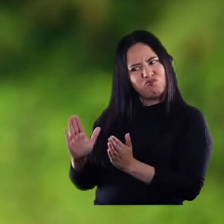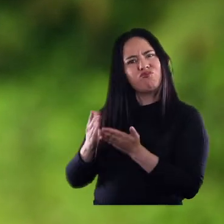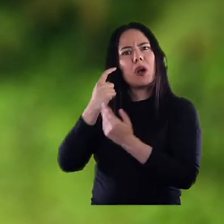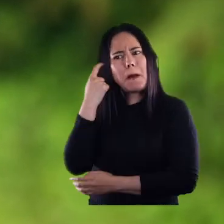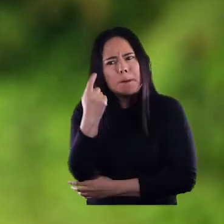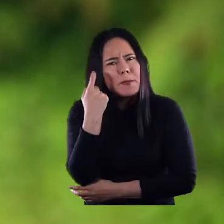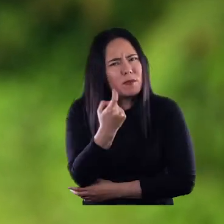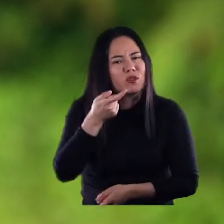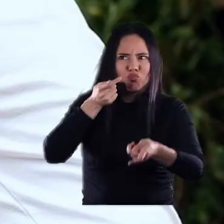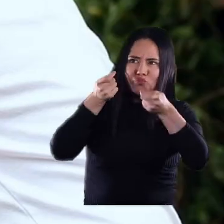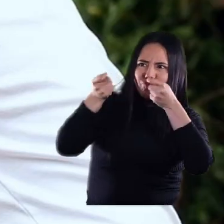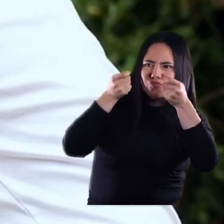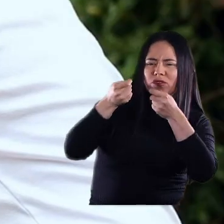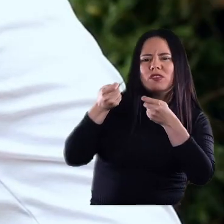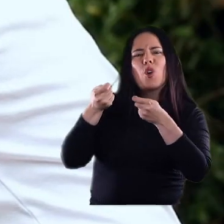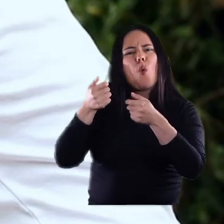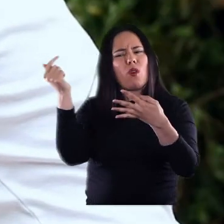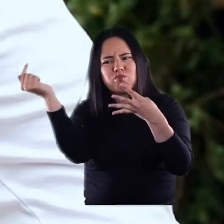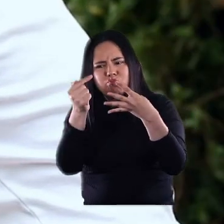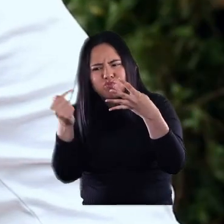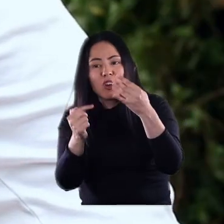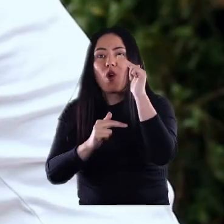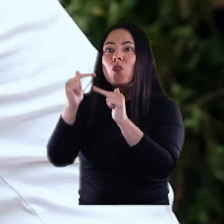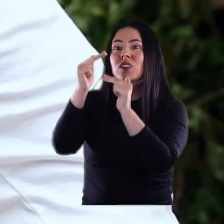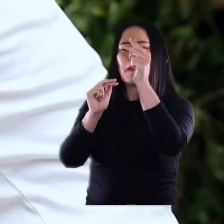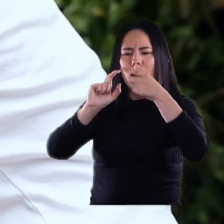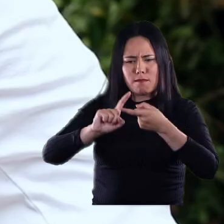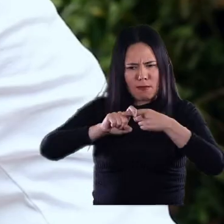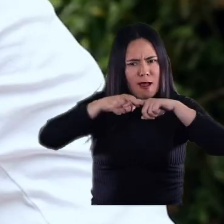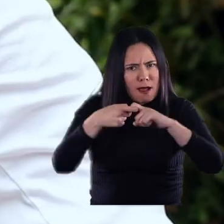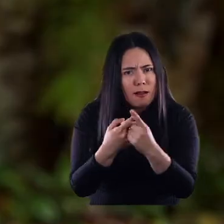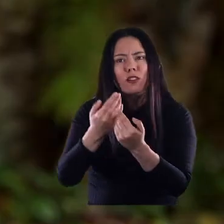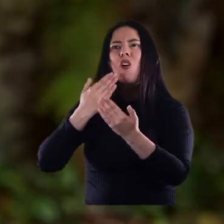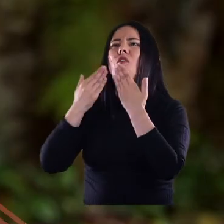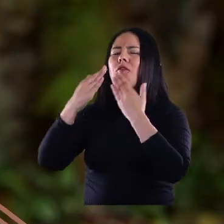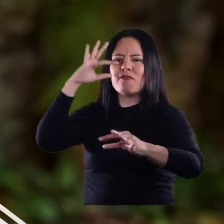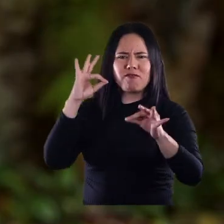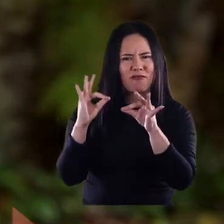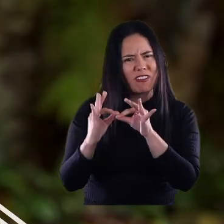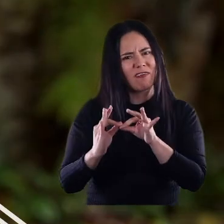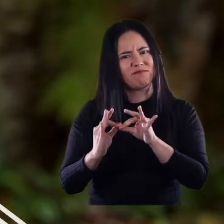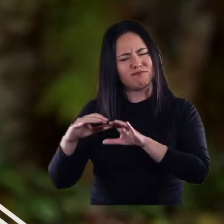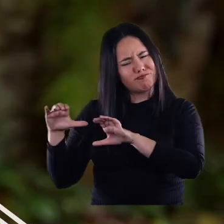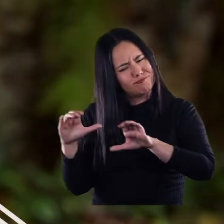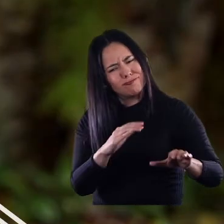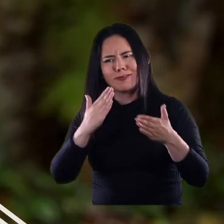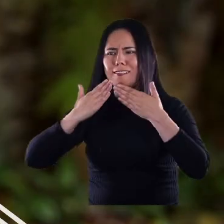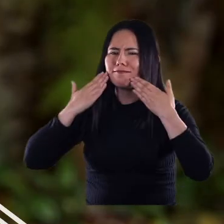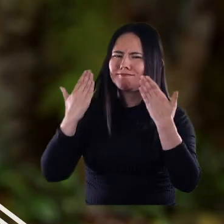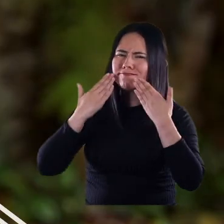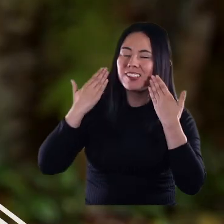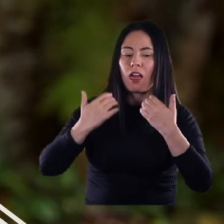buscar las estrategias y los elementos para que construyamos y tejamos juntos en un acto de fe, en un acto de confianza, en un acto de